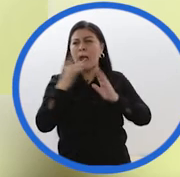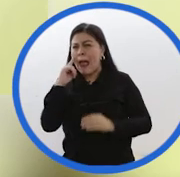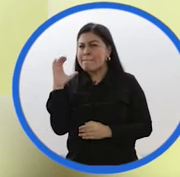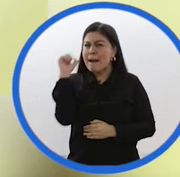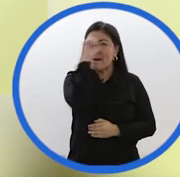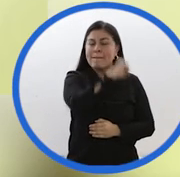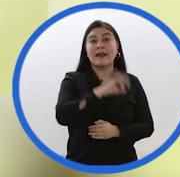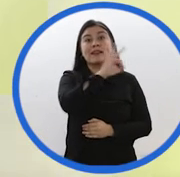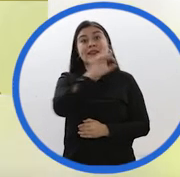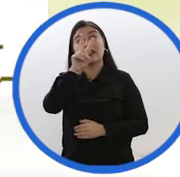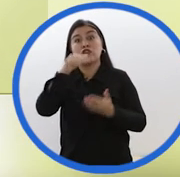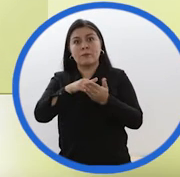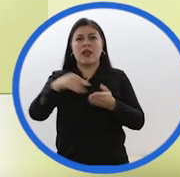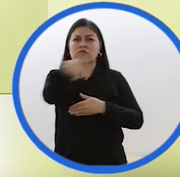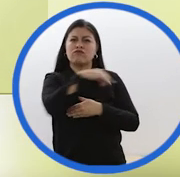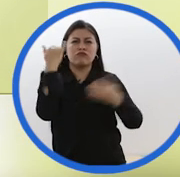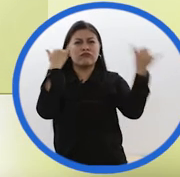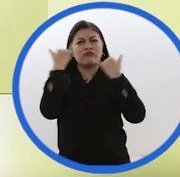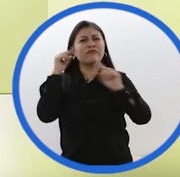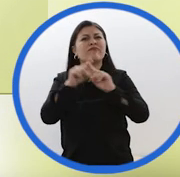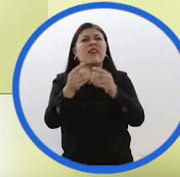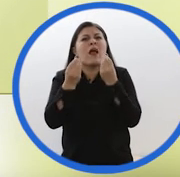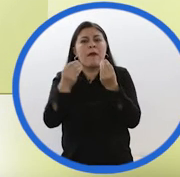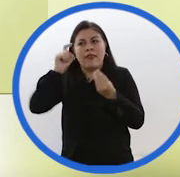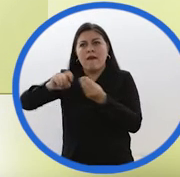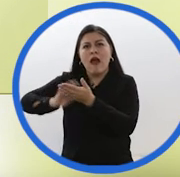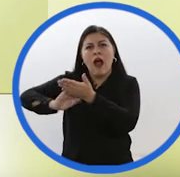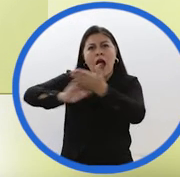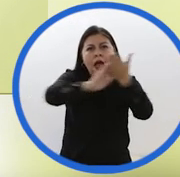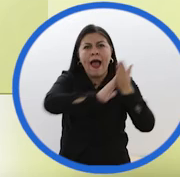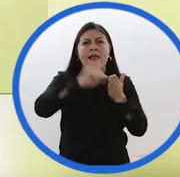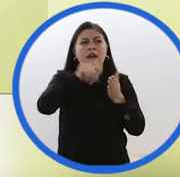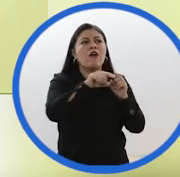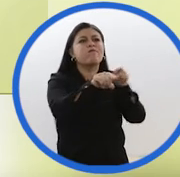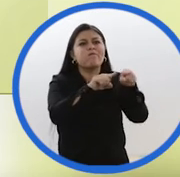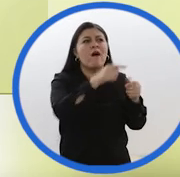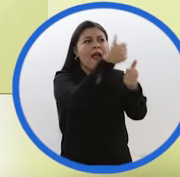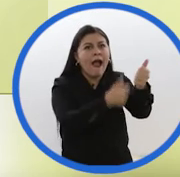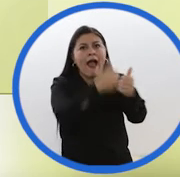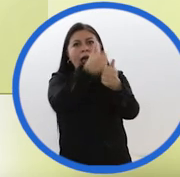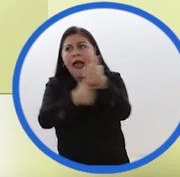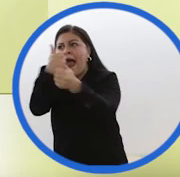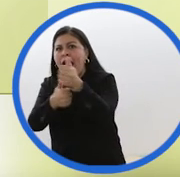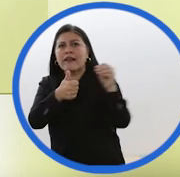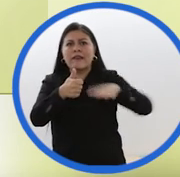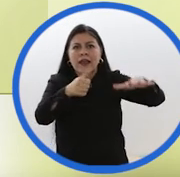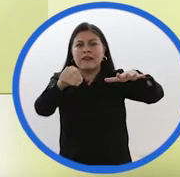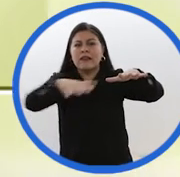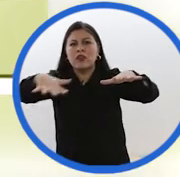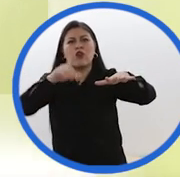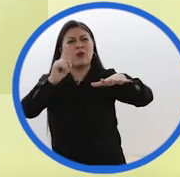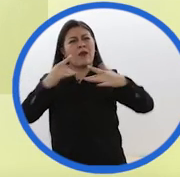32.000 iniciativas que buscan llevar las soluciones enfocadas a cada territorio y así frenar los ciclos de